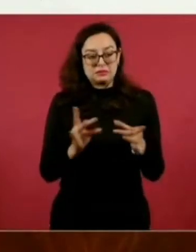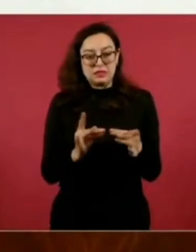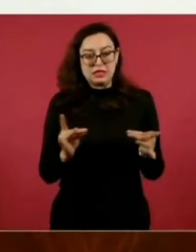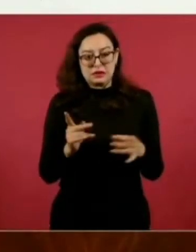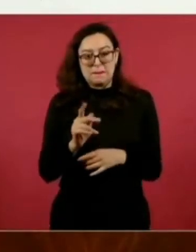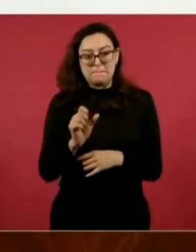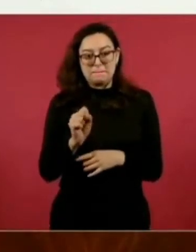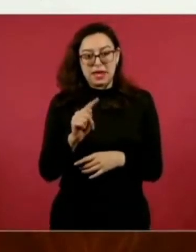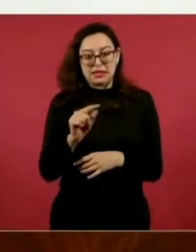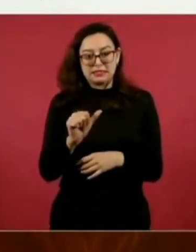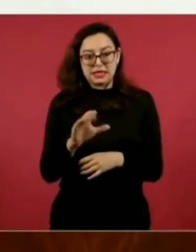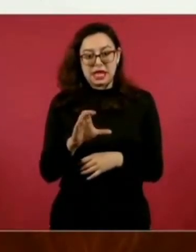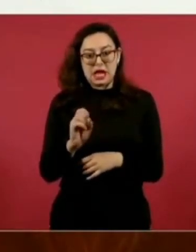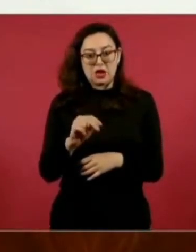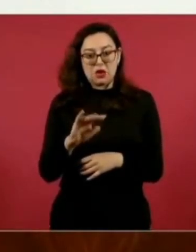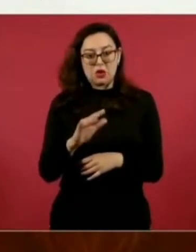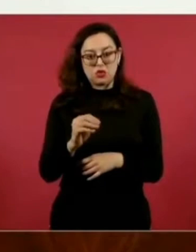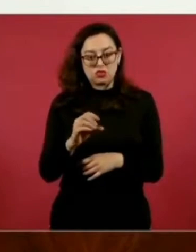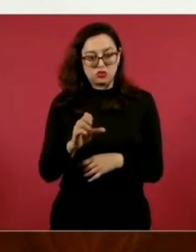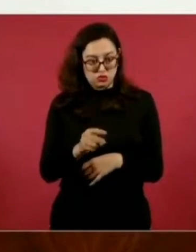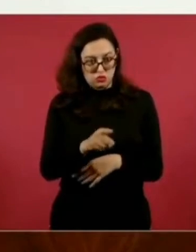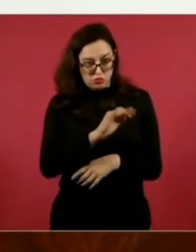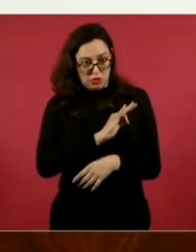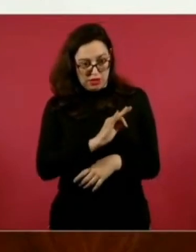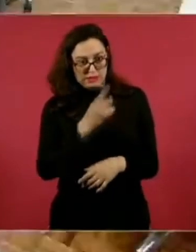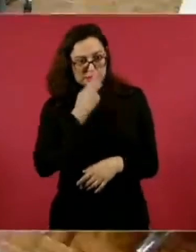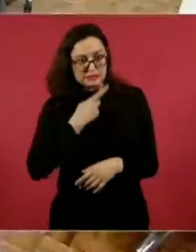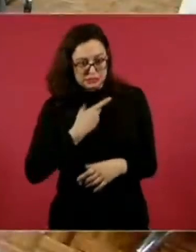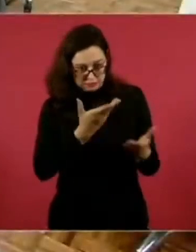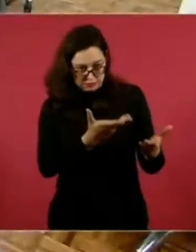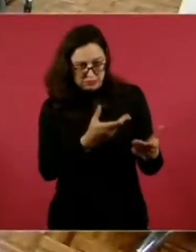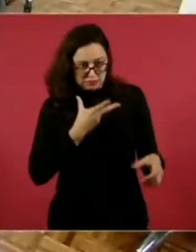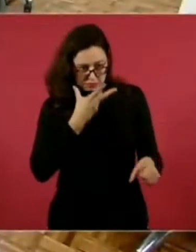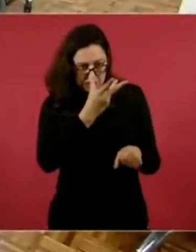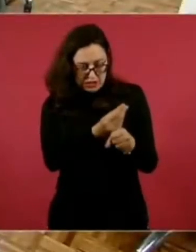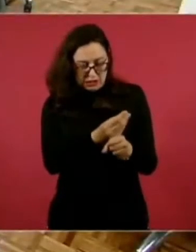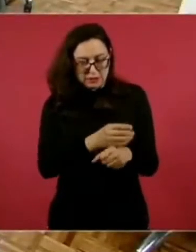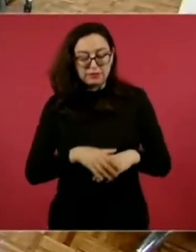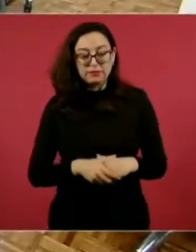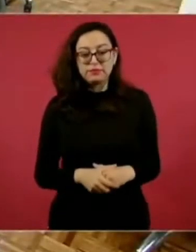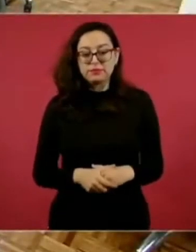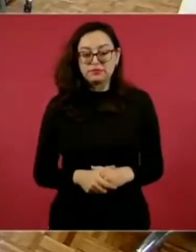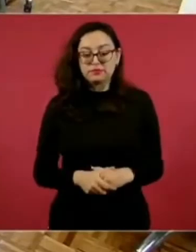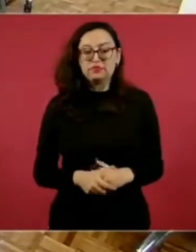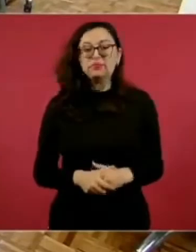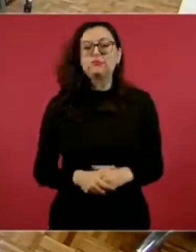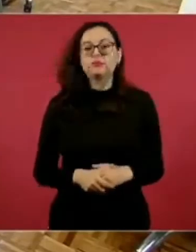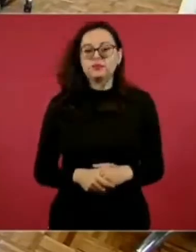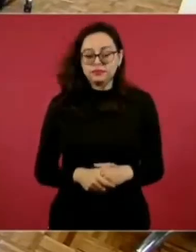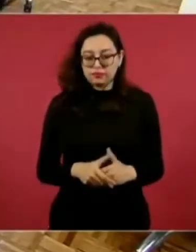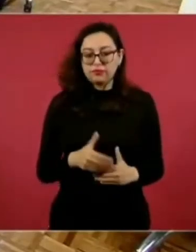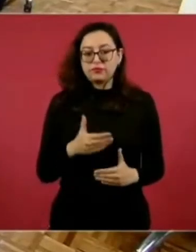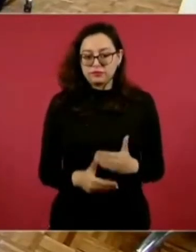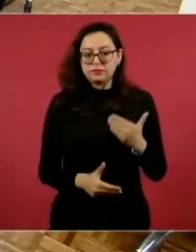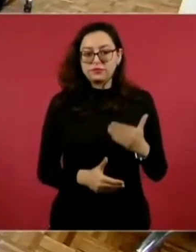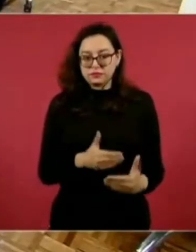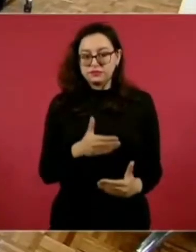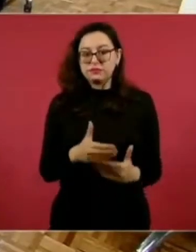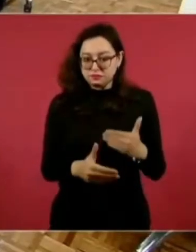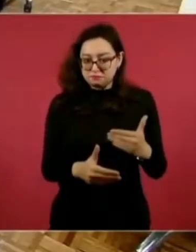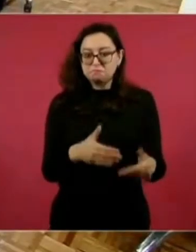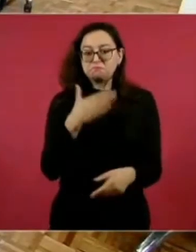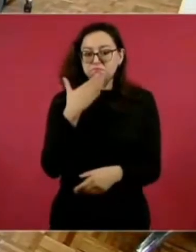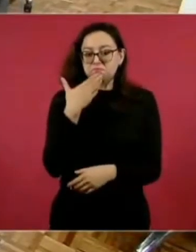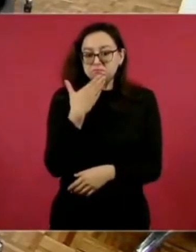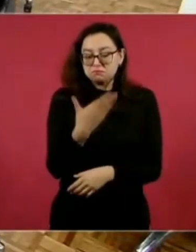va lo de pasta de concho. Claro que sí, presidente. Vamos bien. Como hemos informado en anteriores ocasiones,